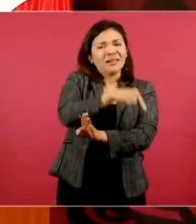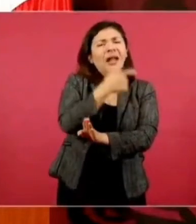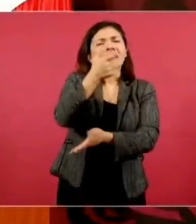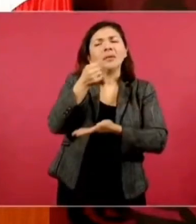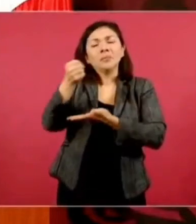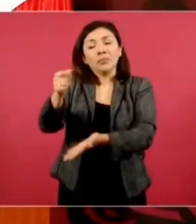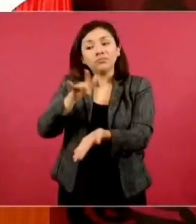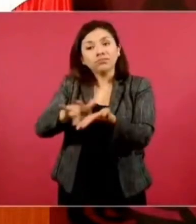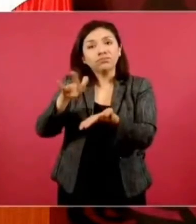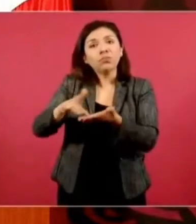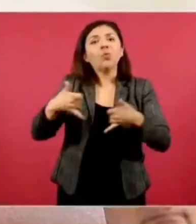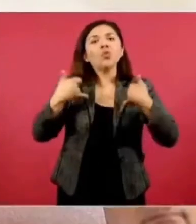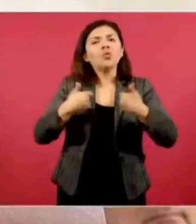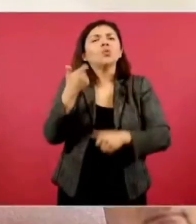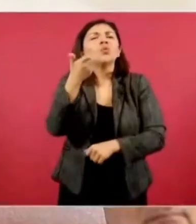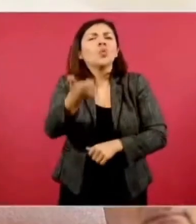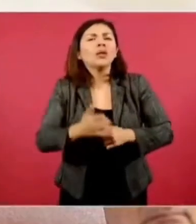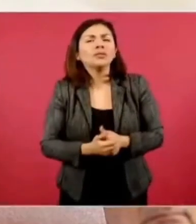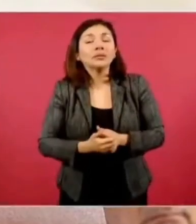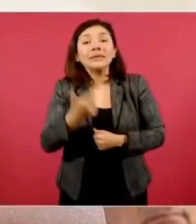Siete mil millones.